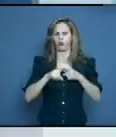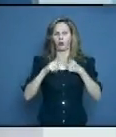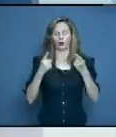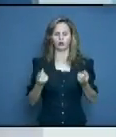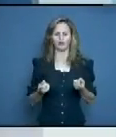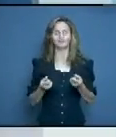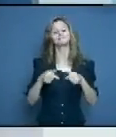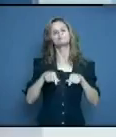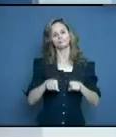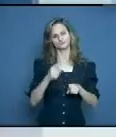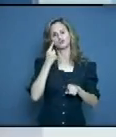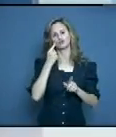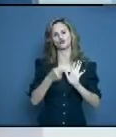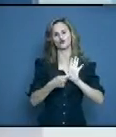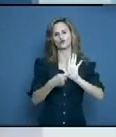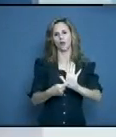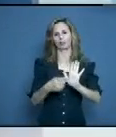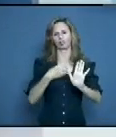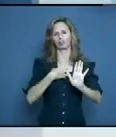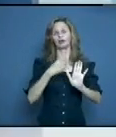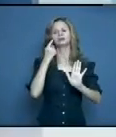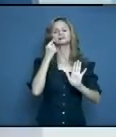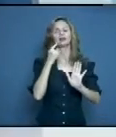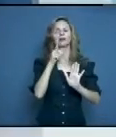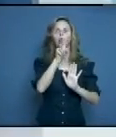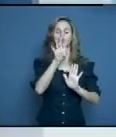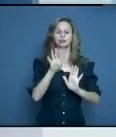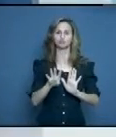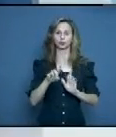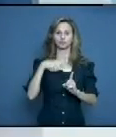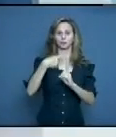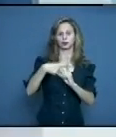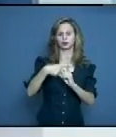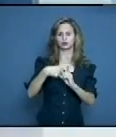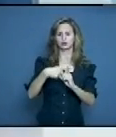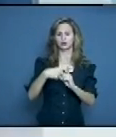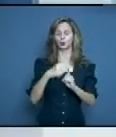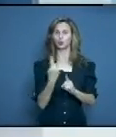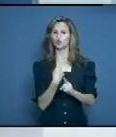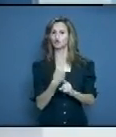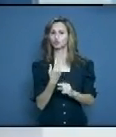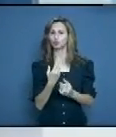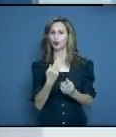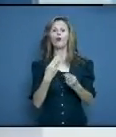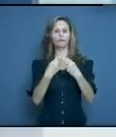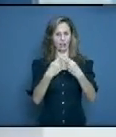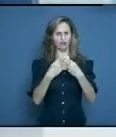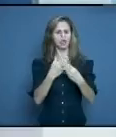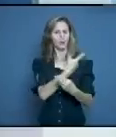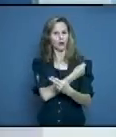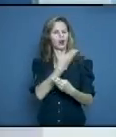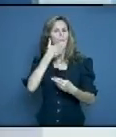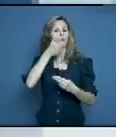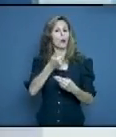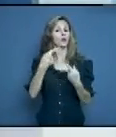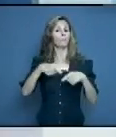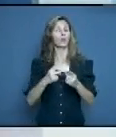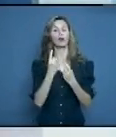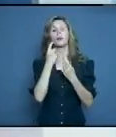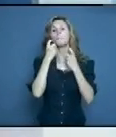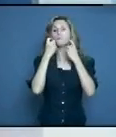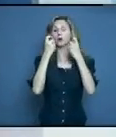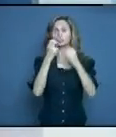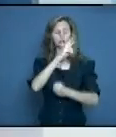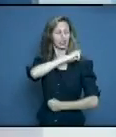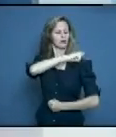Hoy lo que nos queda es tratar de arrinconar el virus y no confiar solamente en la vacuna. La vacuna va avanzando, sigue avanzando, pero eso no es